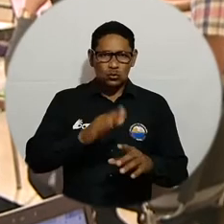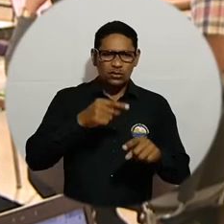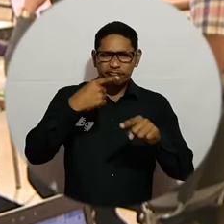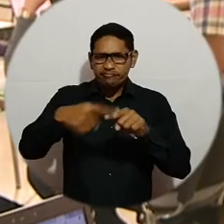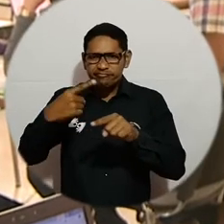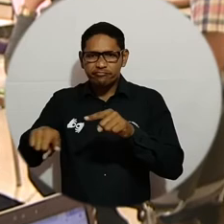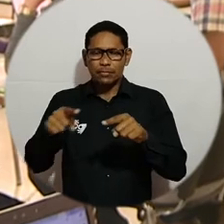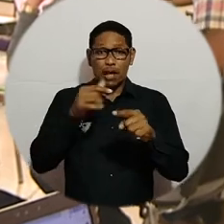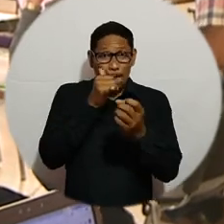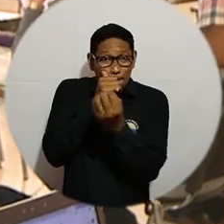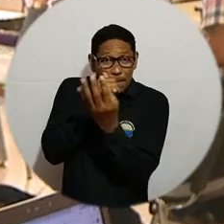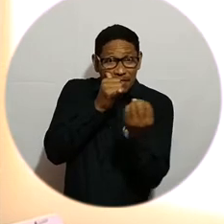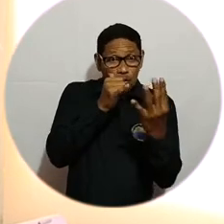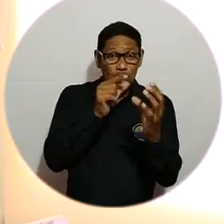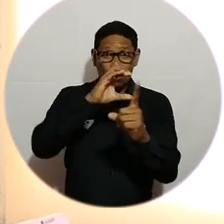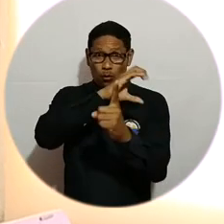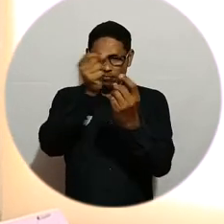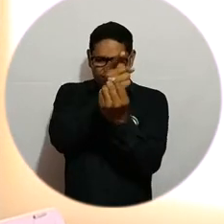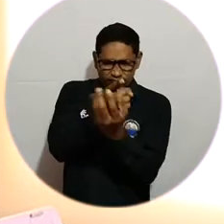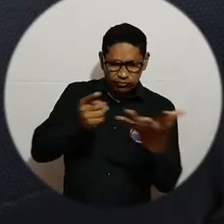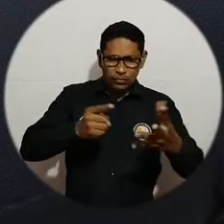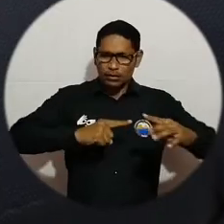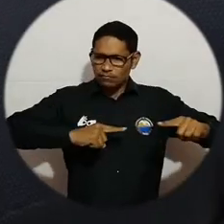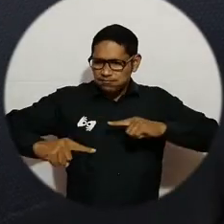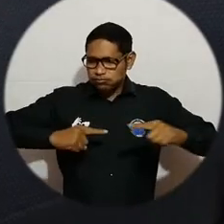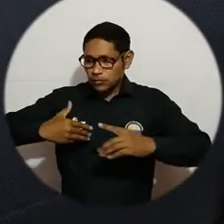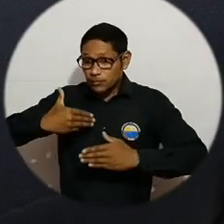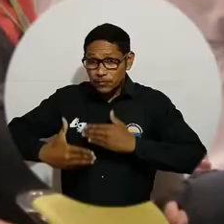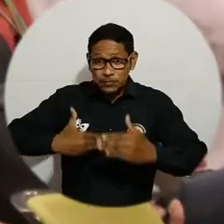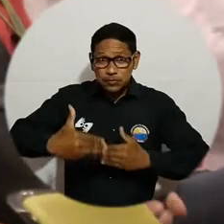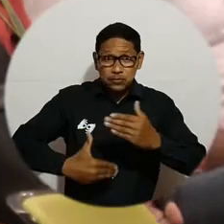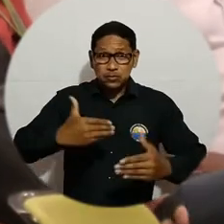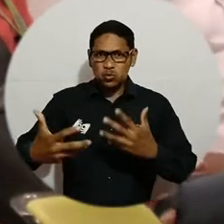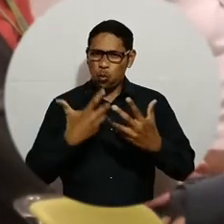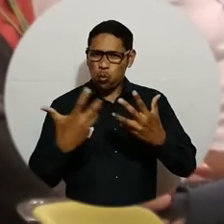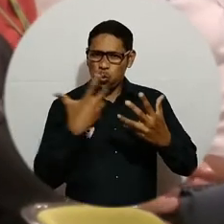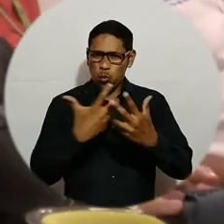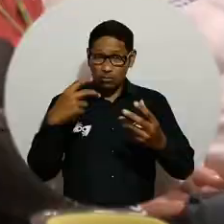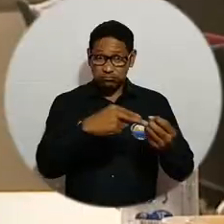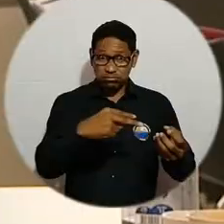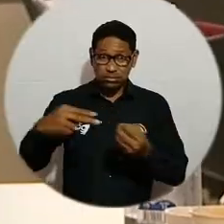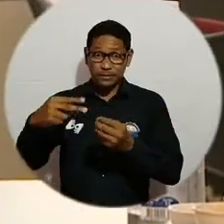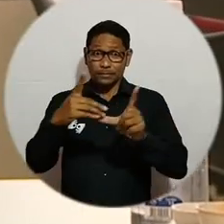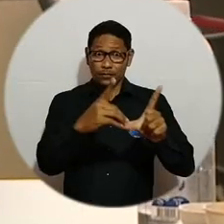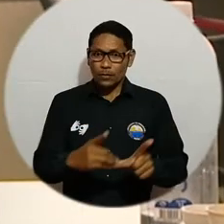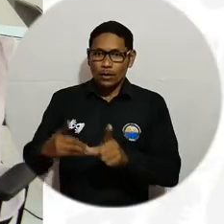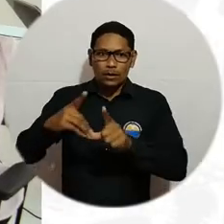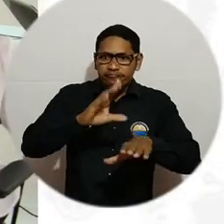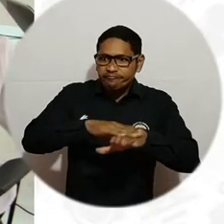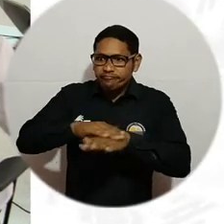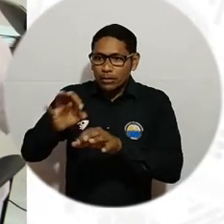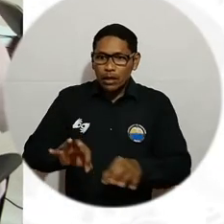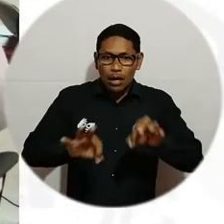Desde sus líneas de formación en pedagogía e interculturalidad y administración y desarrollo de los sistemas educativos, el Doctorado promueve